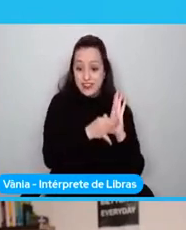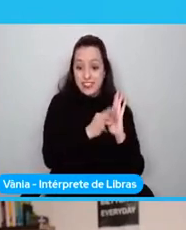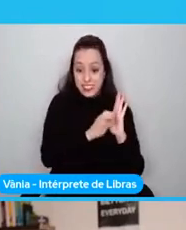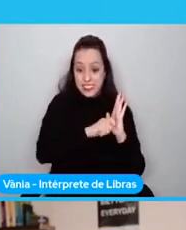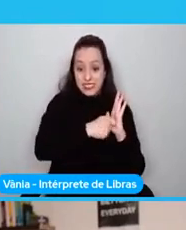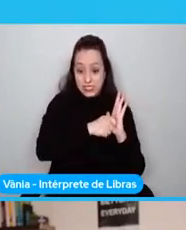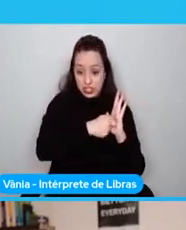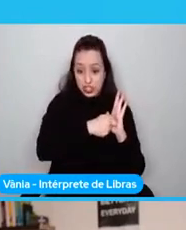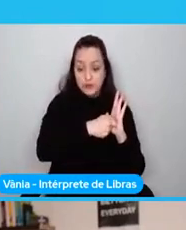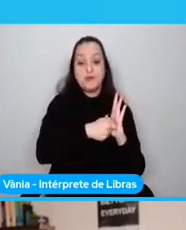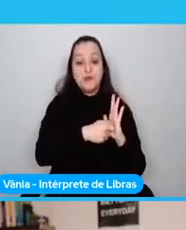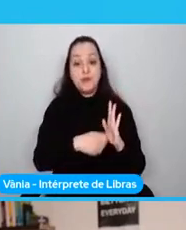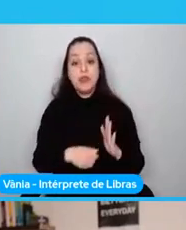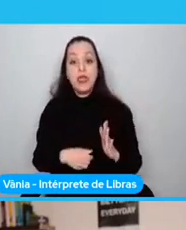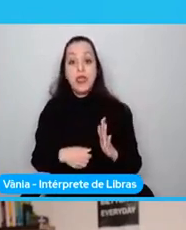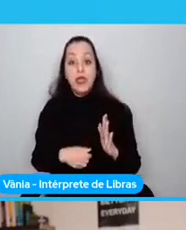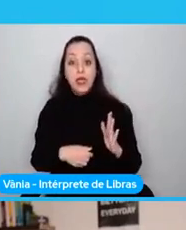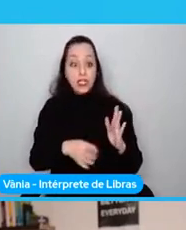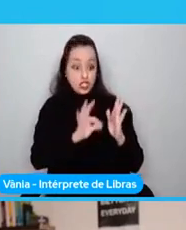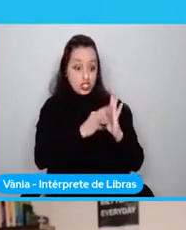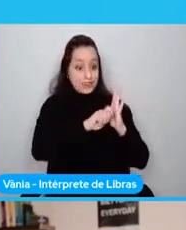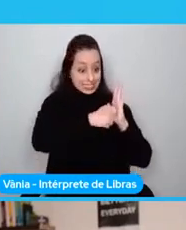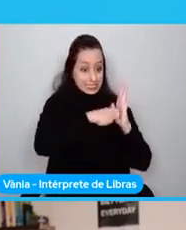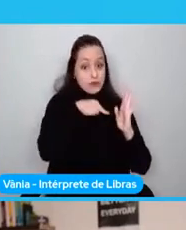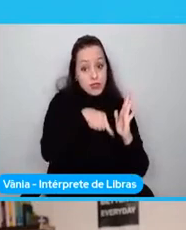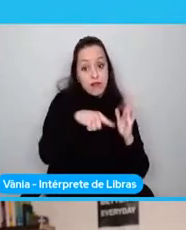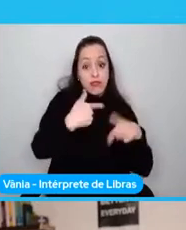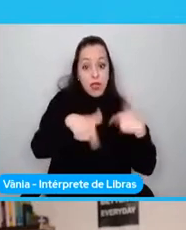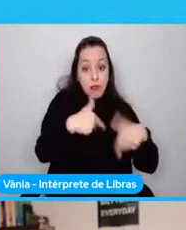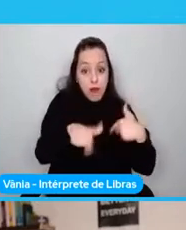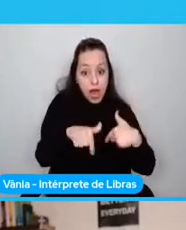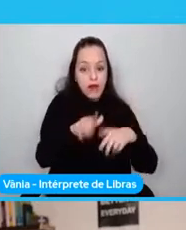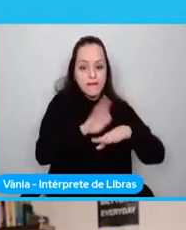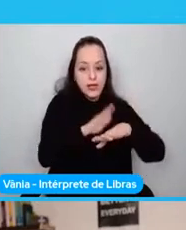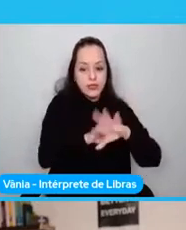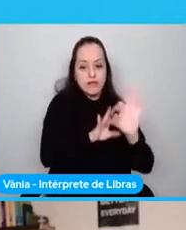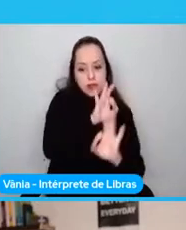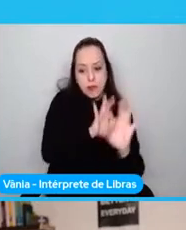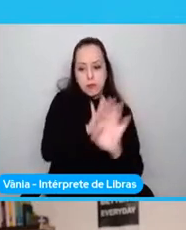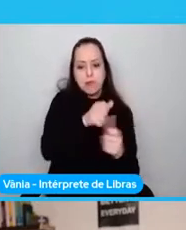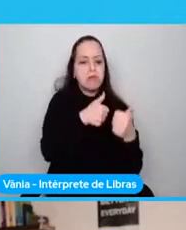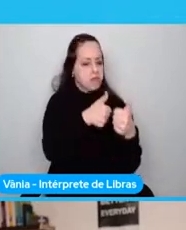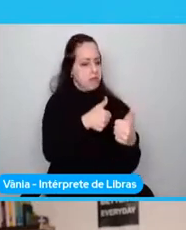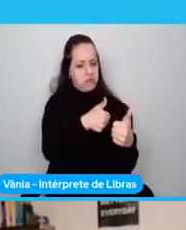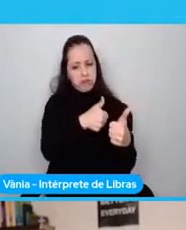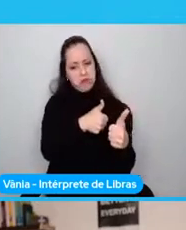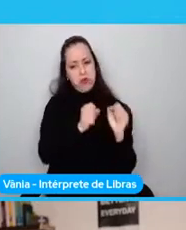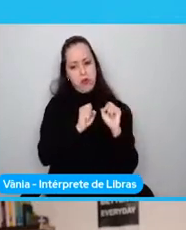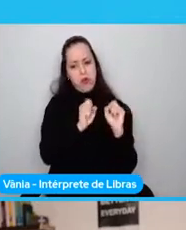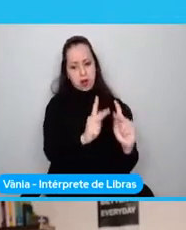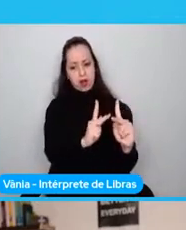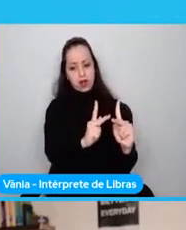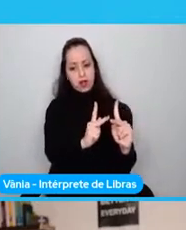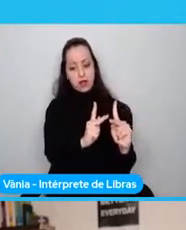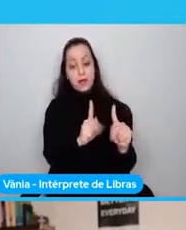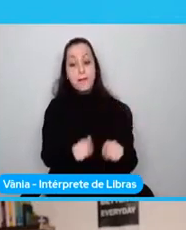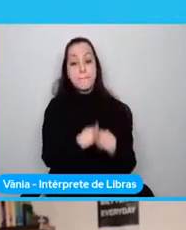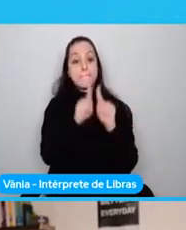para el trabajo que tiene que hacer, lo hace bien. Pero hay